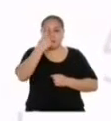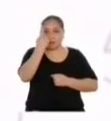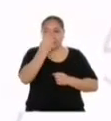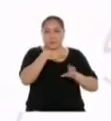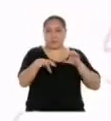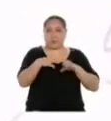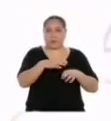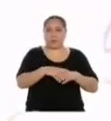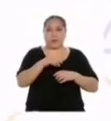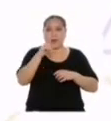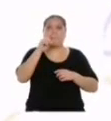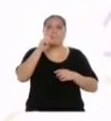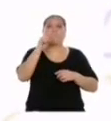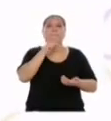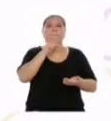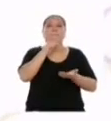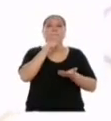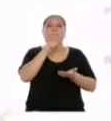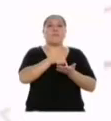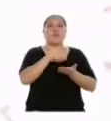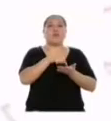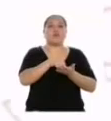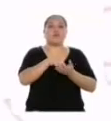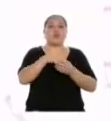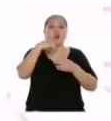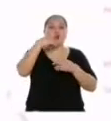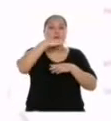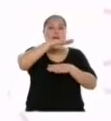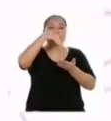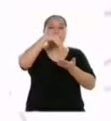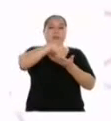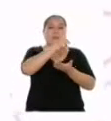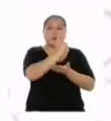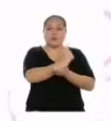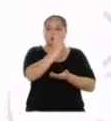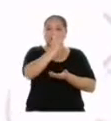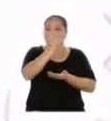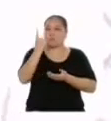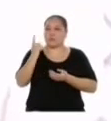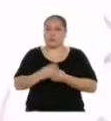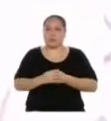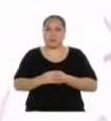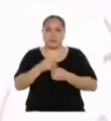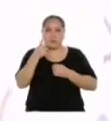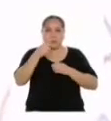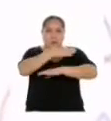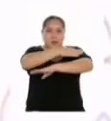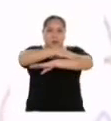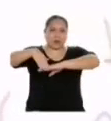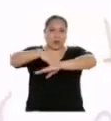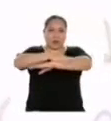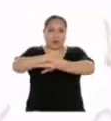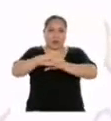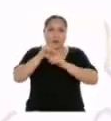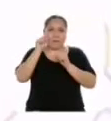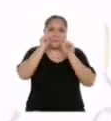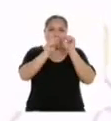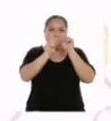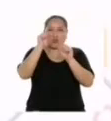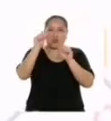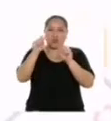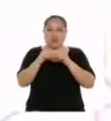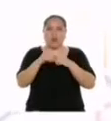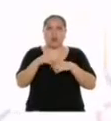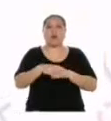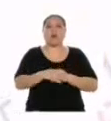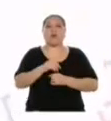hacer es encontrar el punto medio de la parte superior de cada barra. Entonces, saquen sus reglas y marquemos el punto medio de